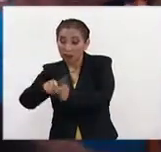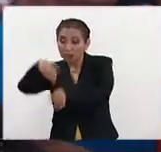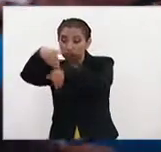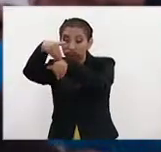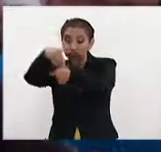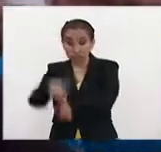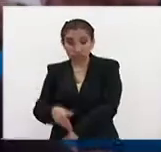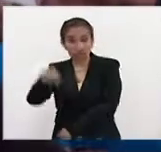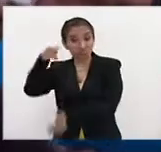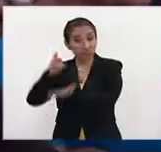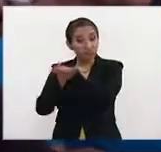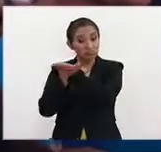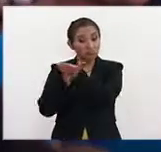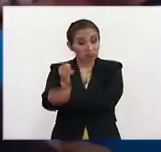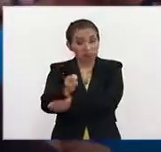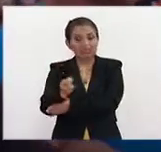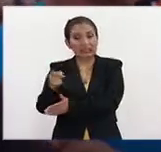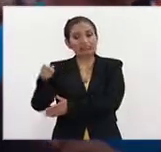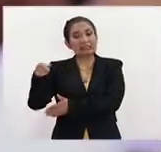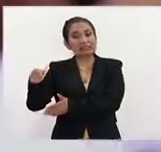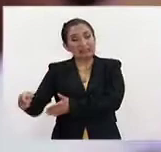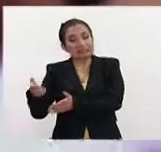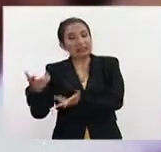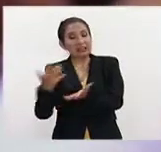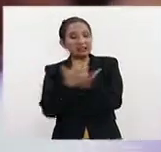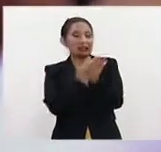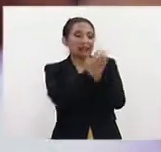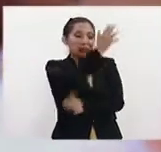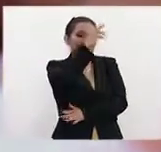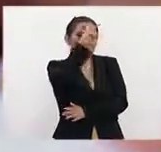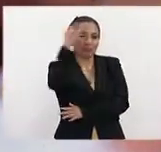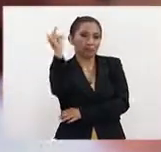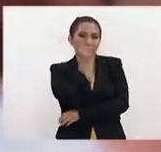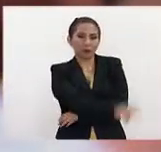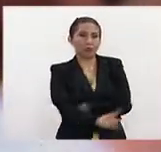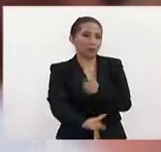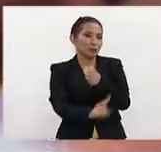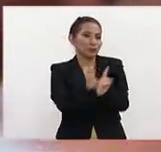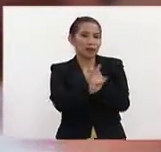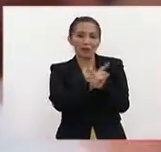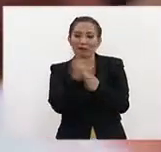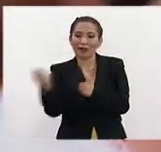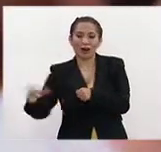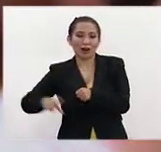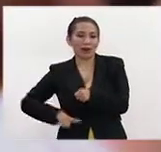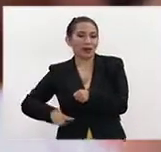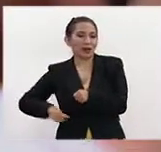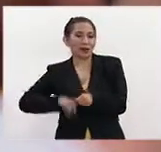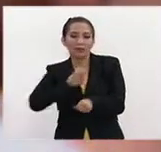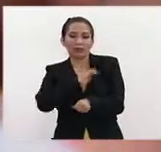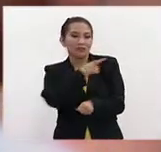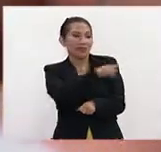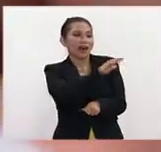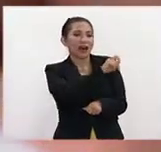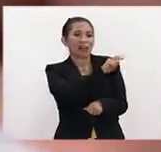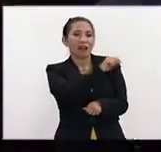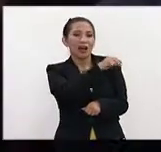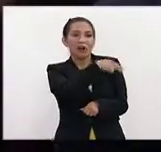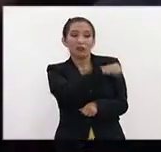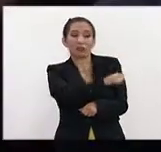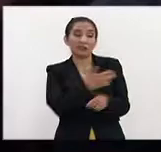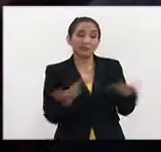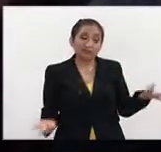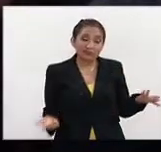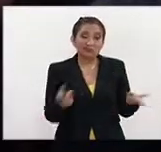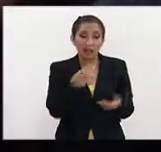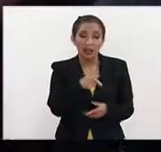principio no va a ser sino agravar el estado de confrontación entre las dos partes. Esa es una parte por la